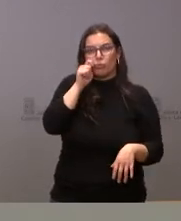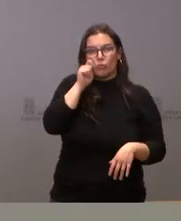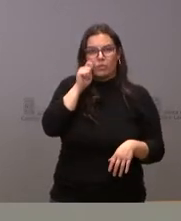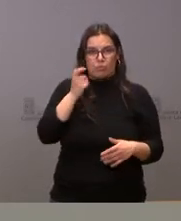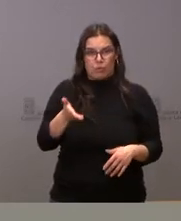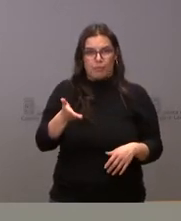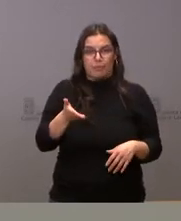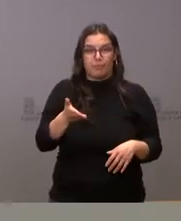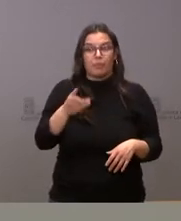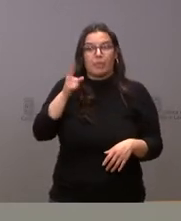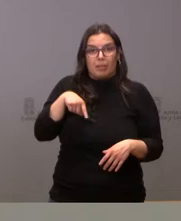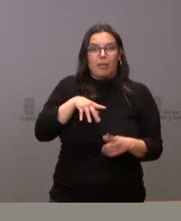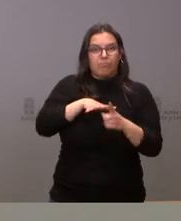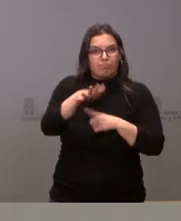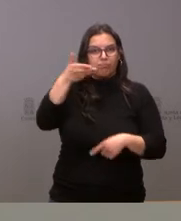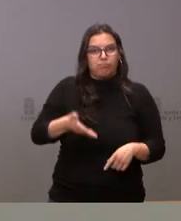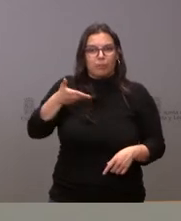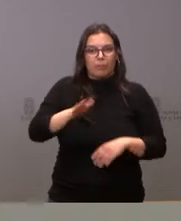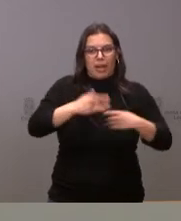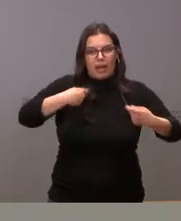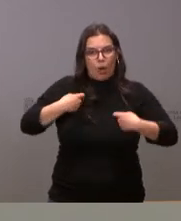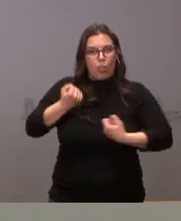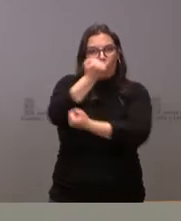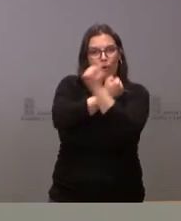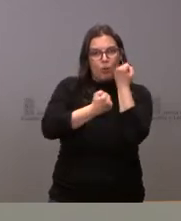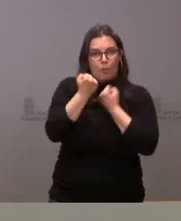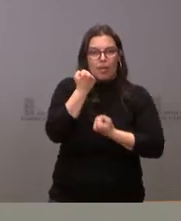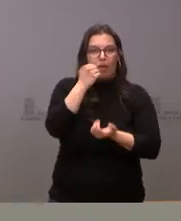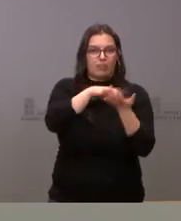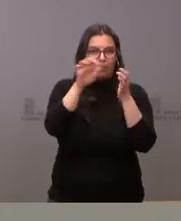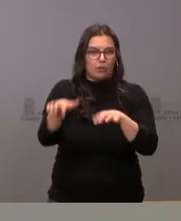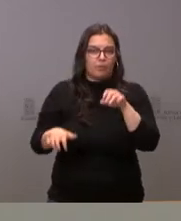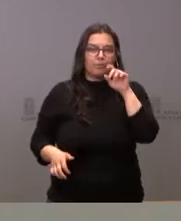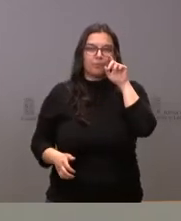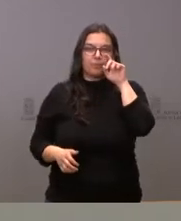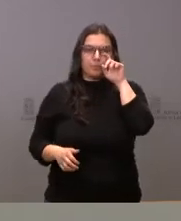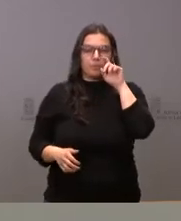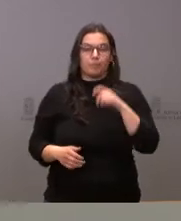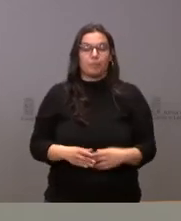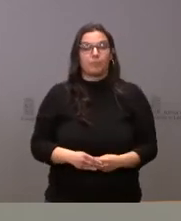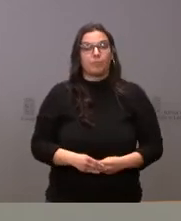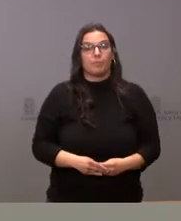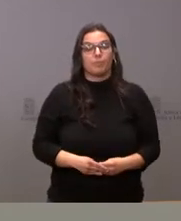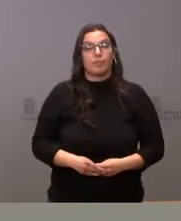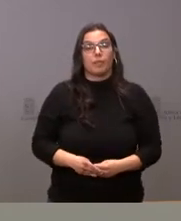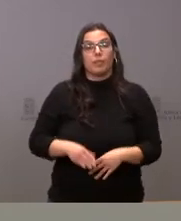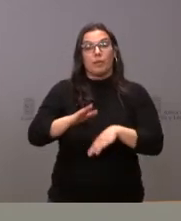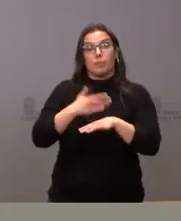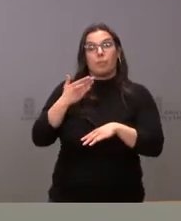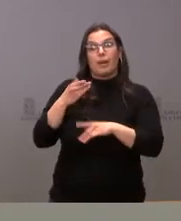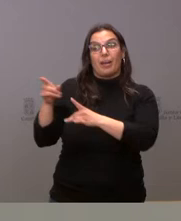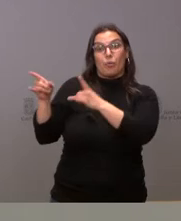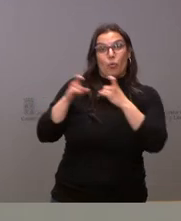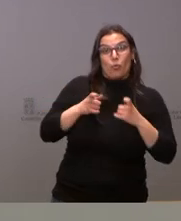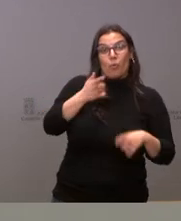actividad turística y desde el punto de vista del negocio de nuestra comunidad autónoma. En este ámbito y para favorecer esta llegada de